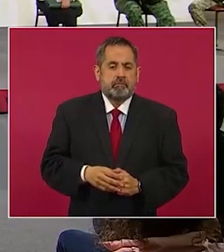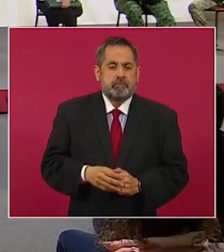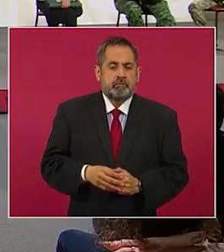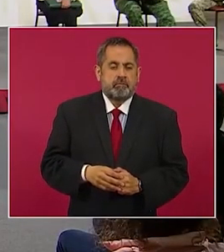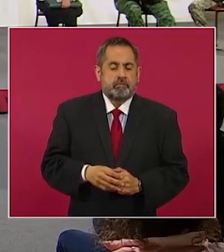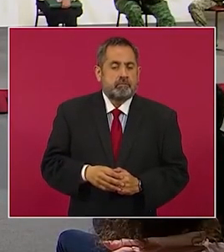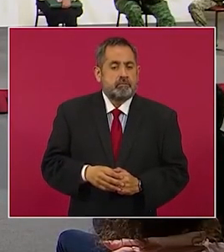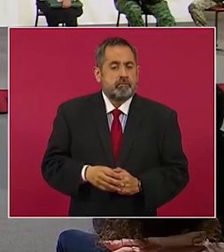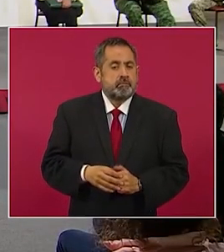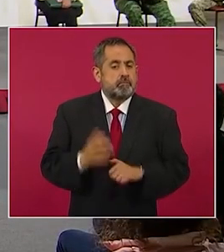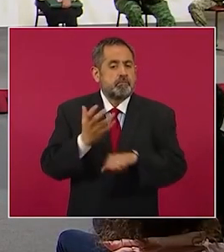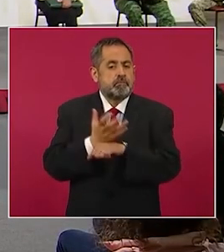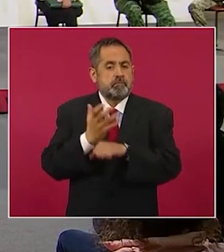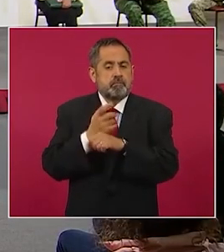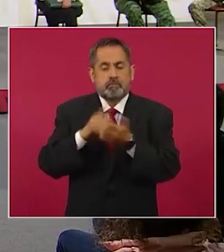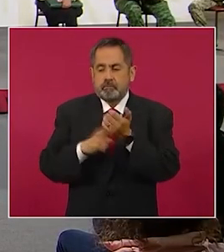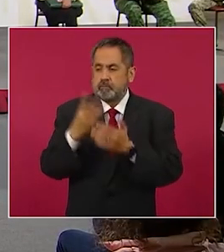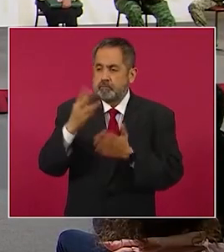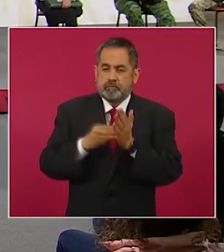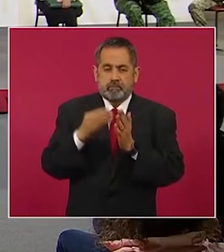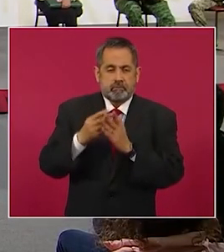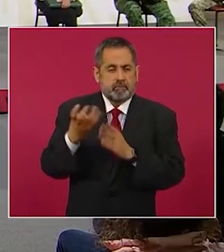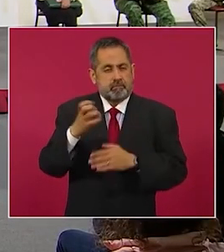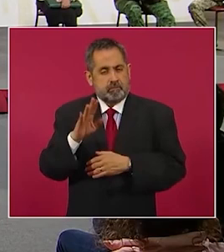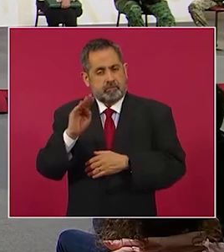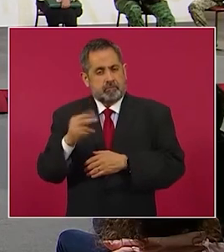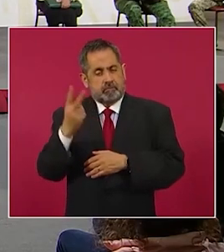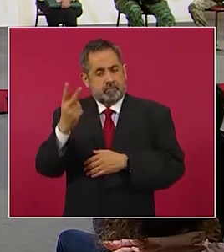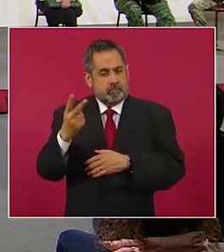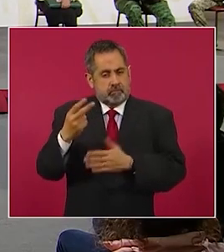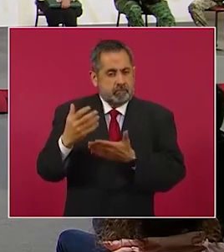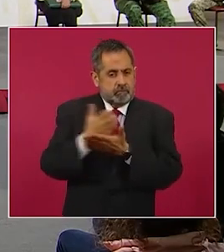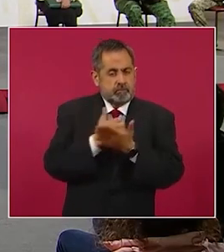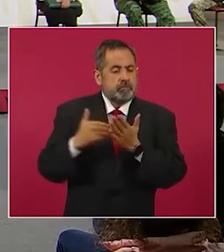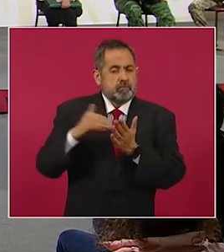Y en Estados Unidos, tres millones cuatrocientos noventa y dos.